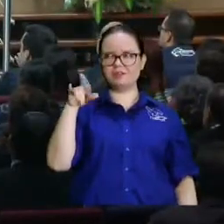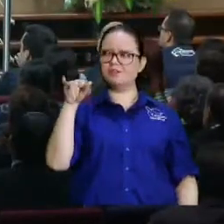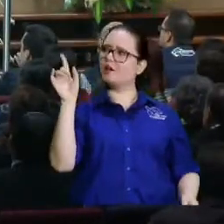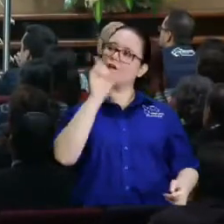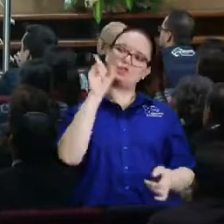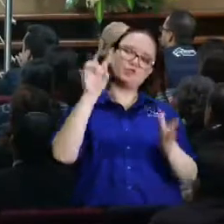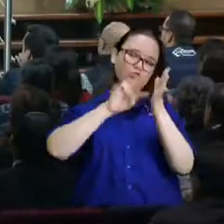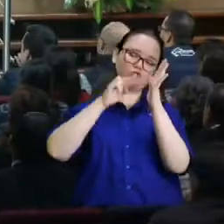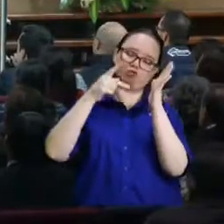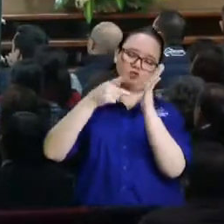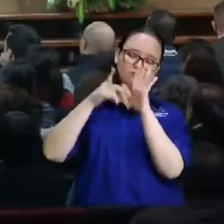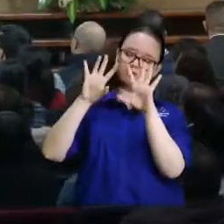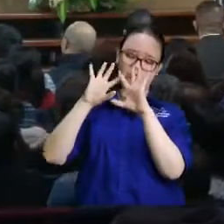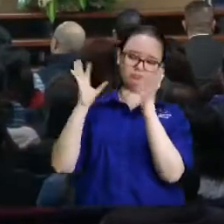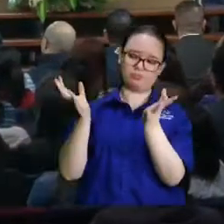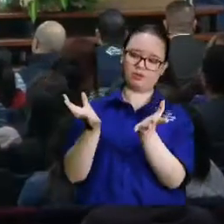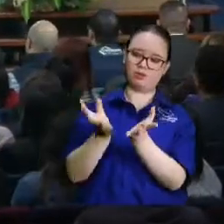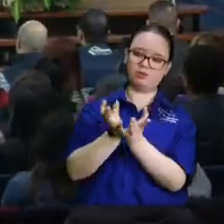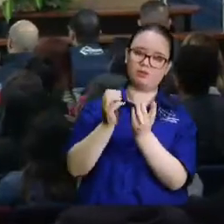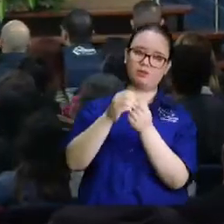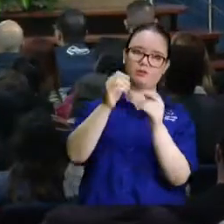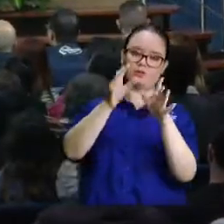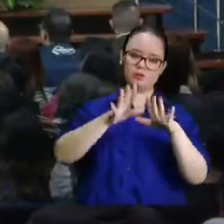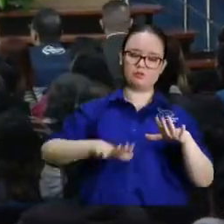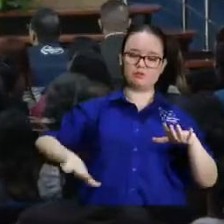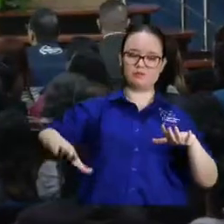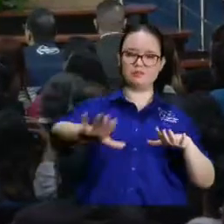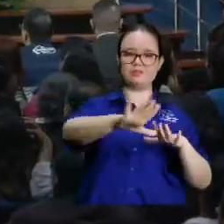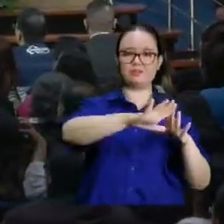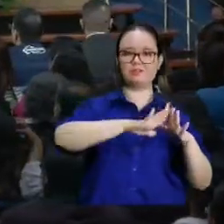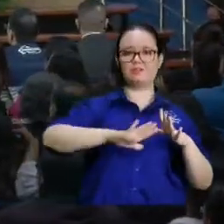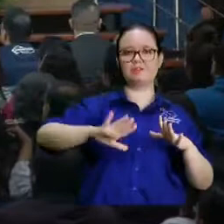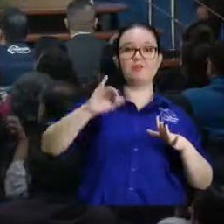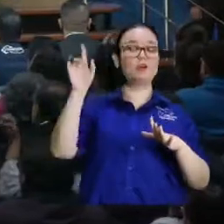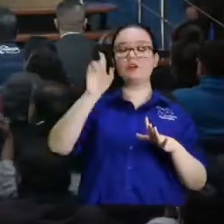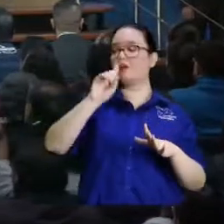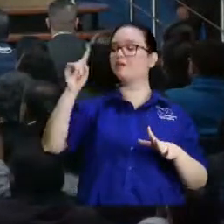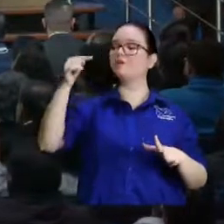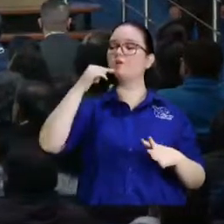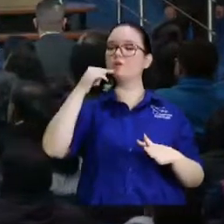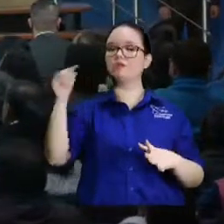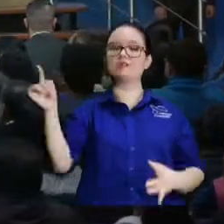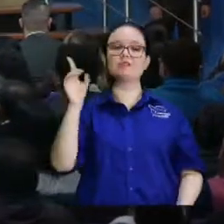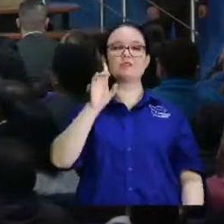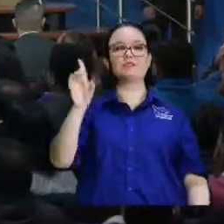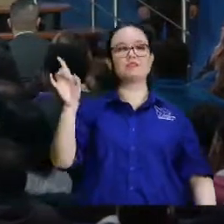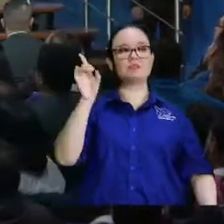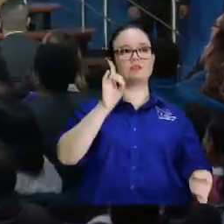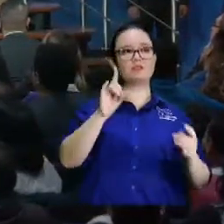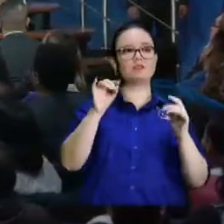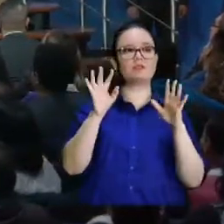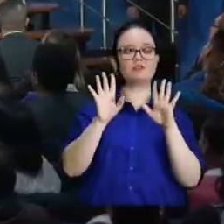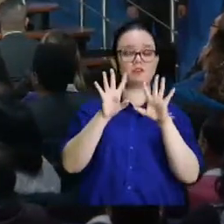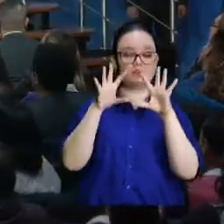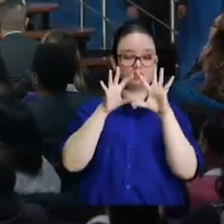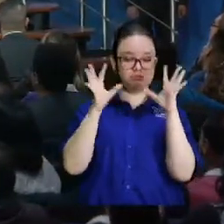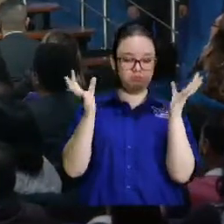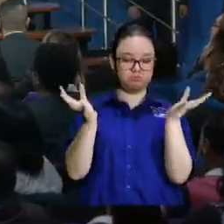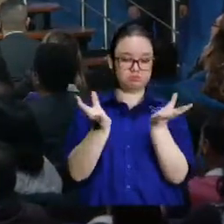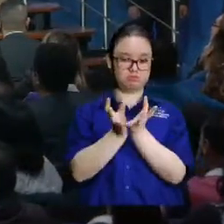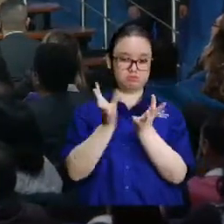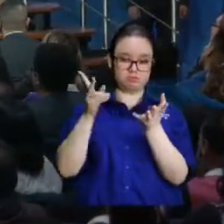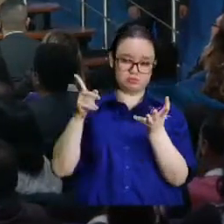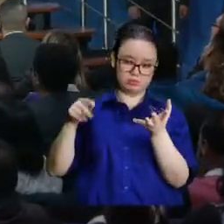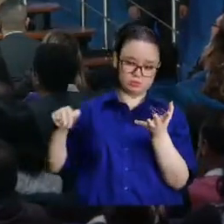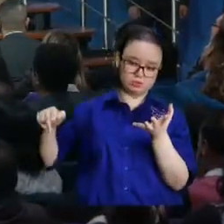cuánto y le empiezan a decir y que el círculo de la tierra no pero eso no dice así y que donde vienes de rodear la tierra y de andar por ella si